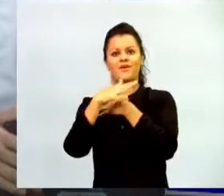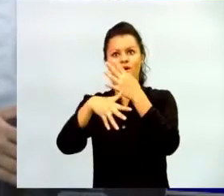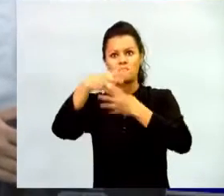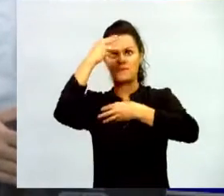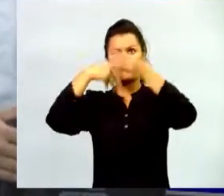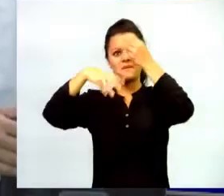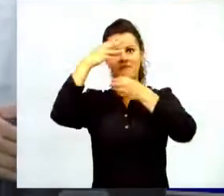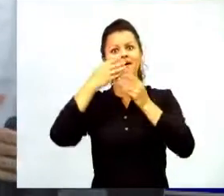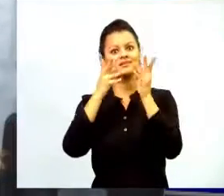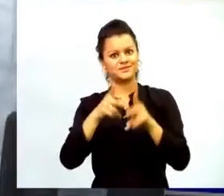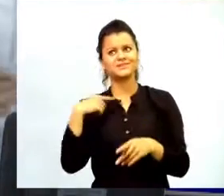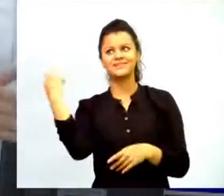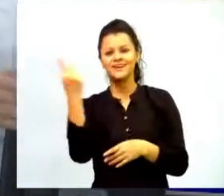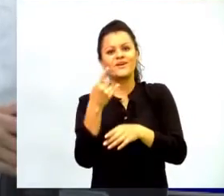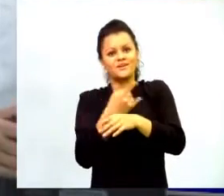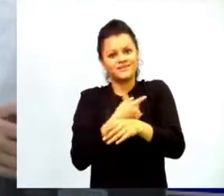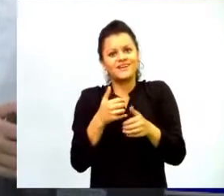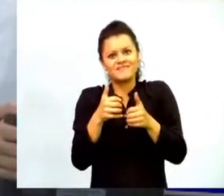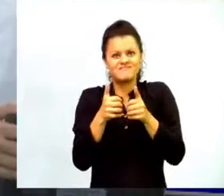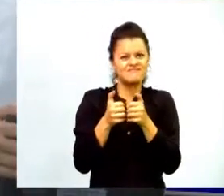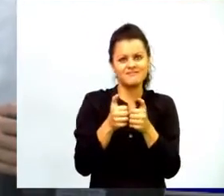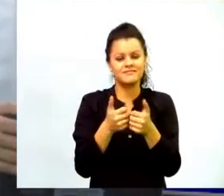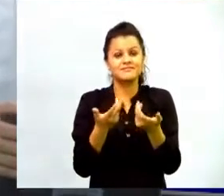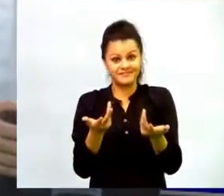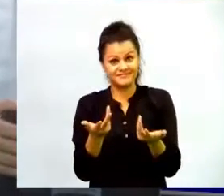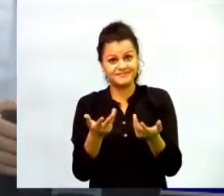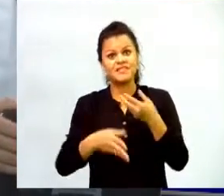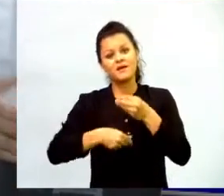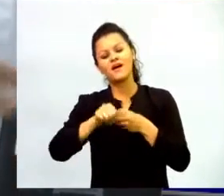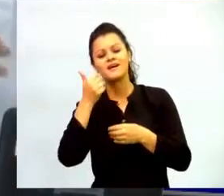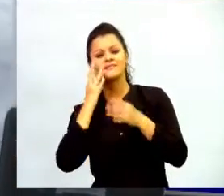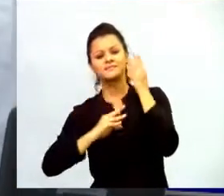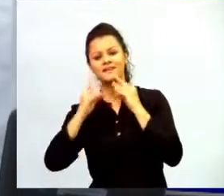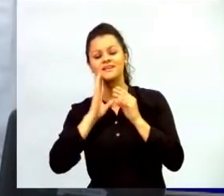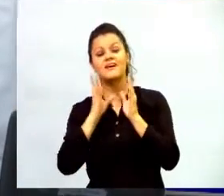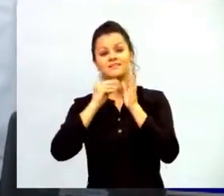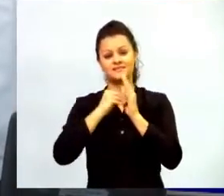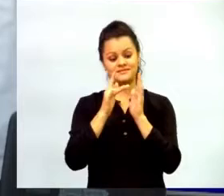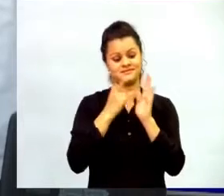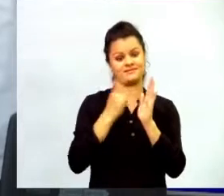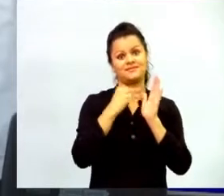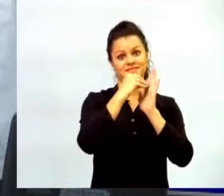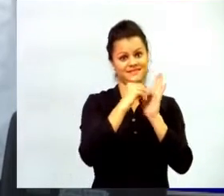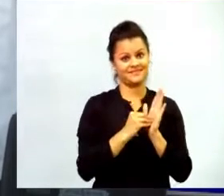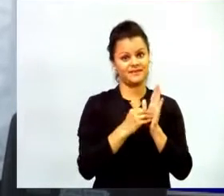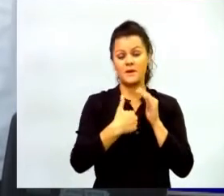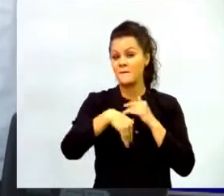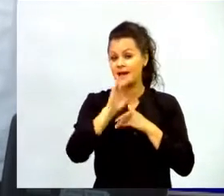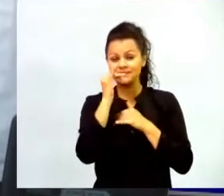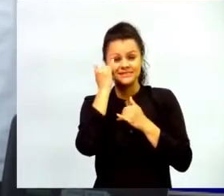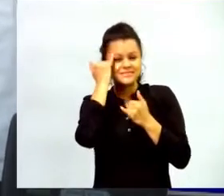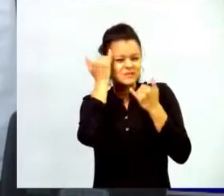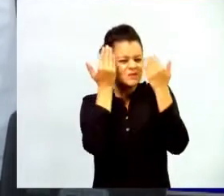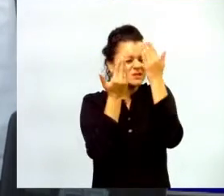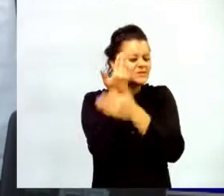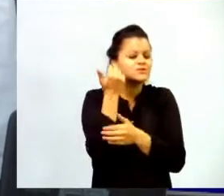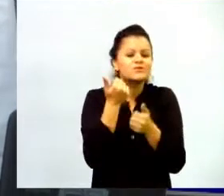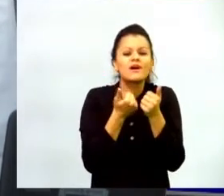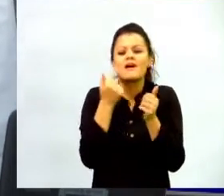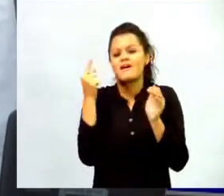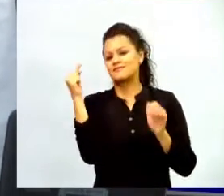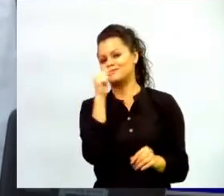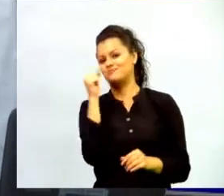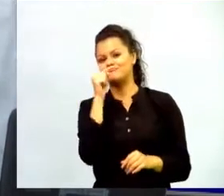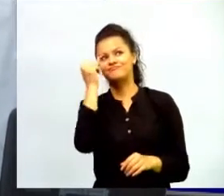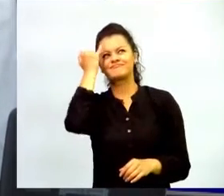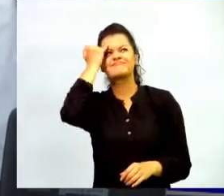tenemos otras experiencias dentro de los contenidos que vienen desde las tabletas pero lo más innovador acá es esto la innovación como se